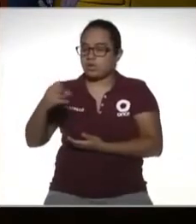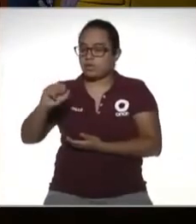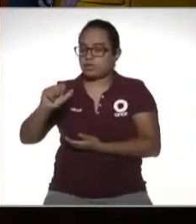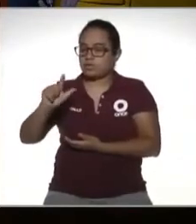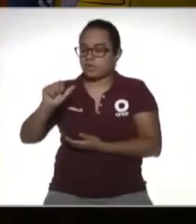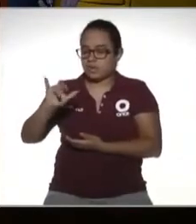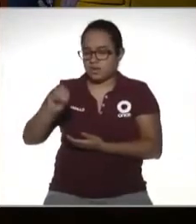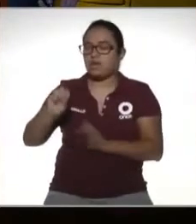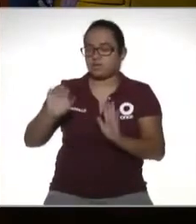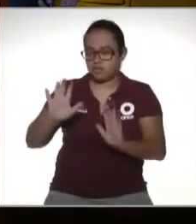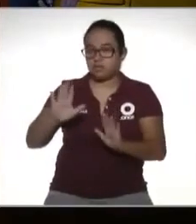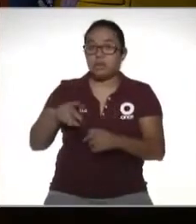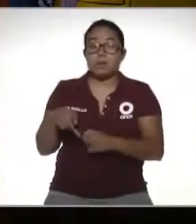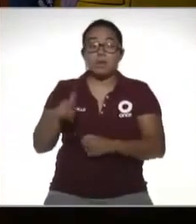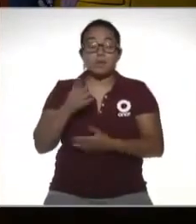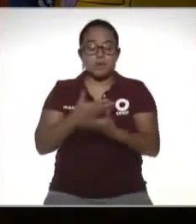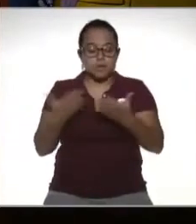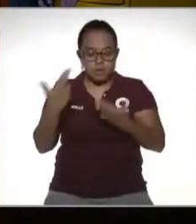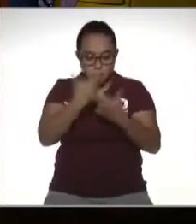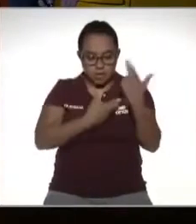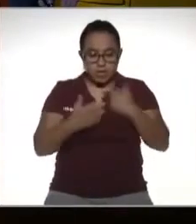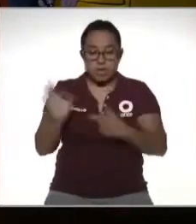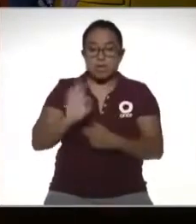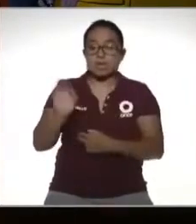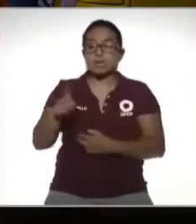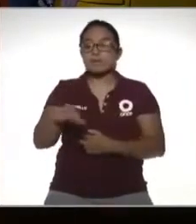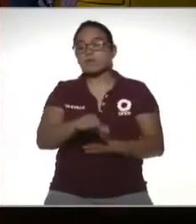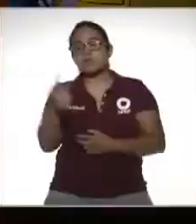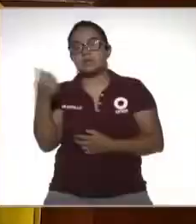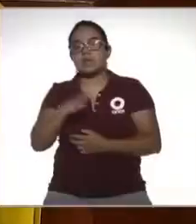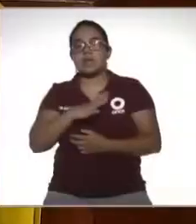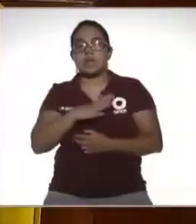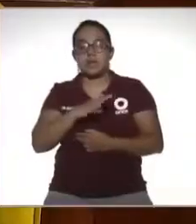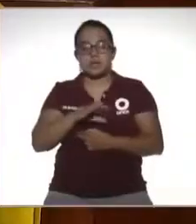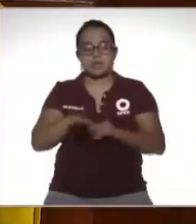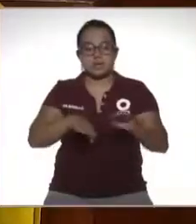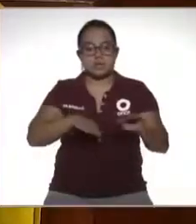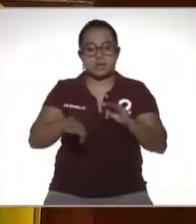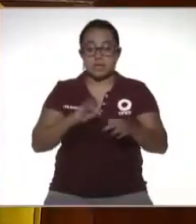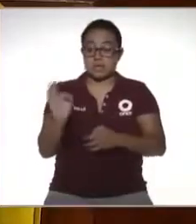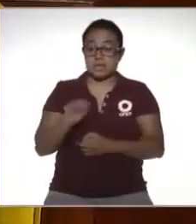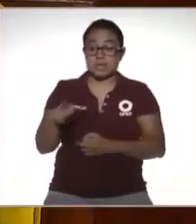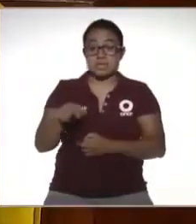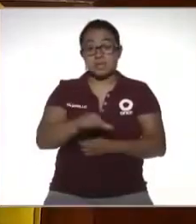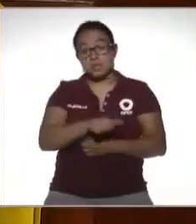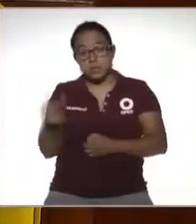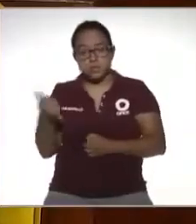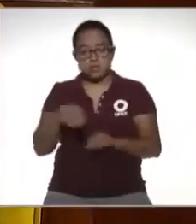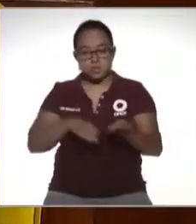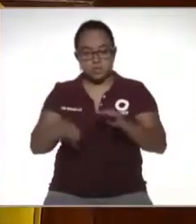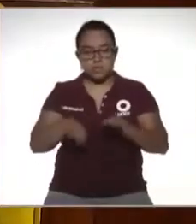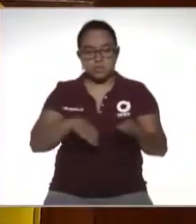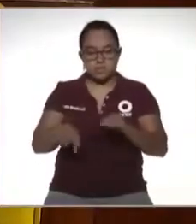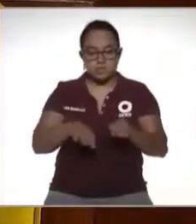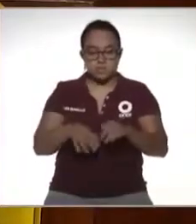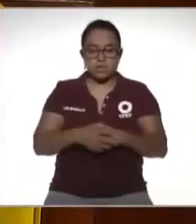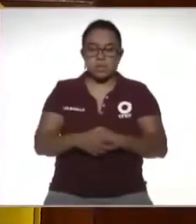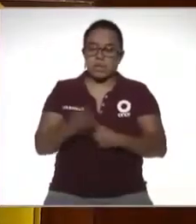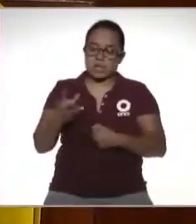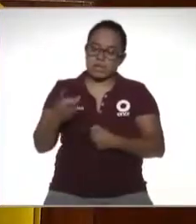en esa sintonía pero lo que hay que revisar es si no tenemos otras actividades y esas otras actividades pueden ser que sean las que nos